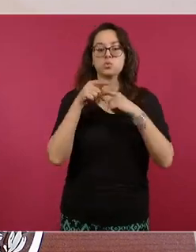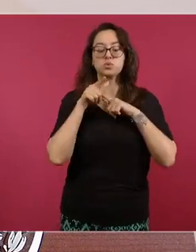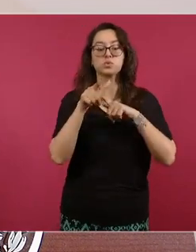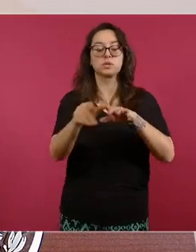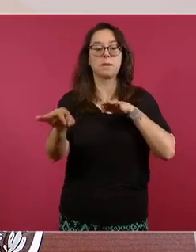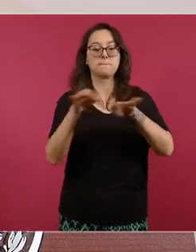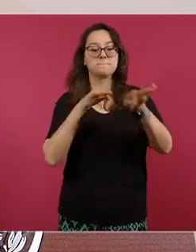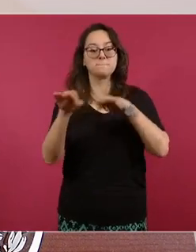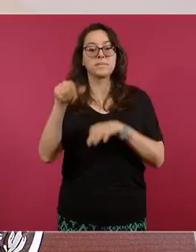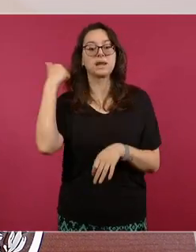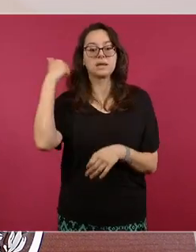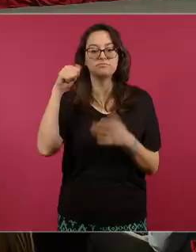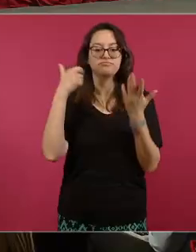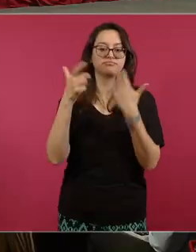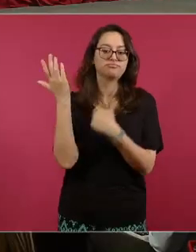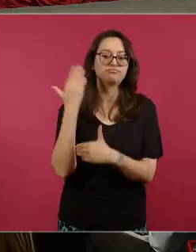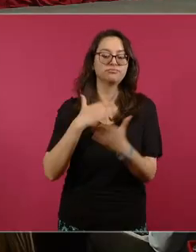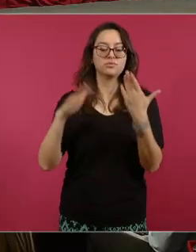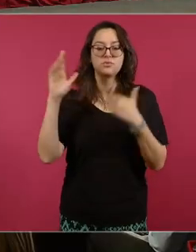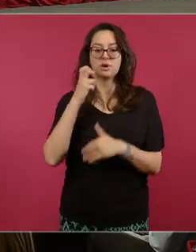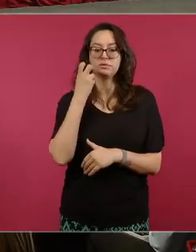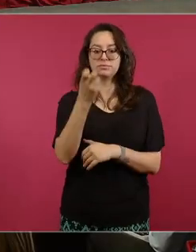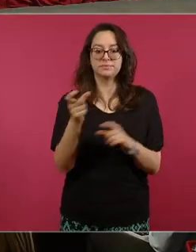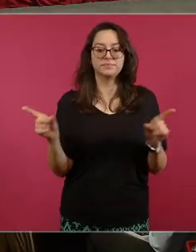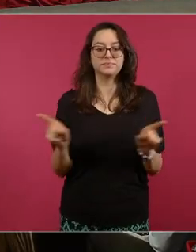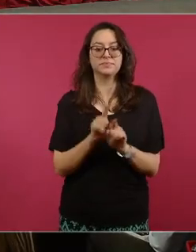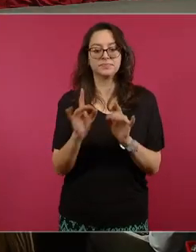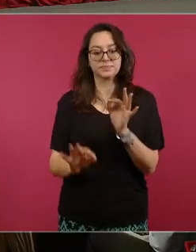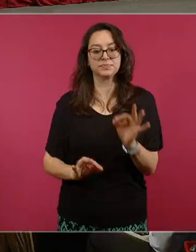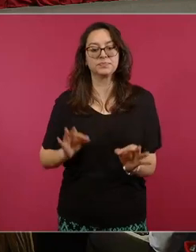de Acapulco. Es cuanto, presidente. Muchas gracias.